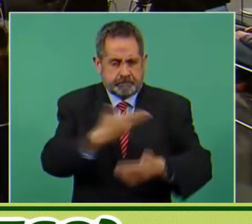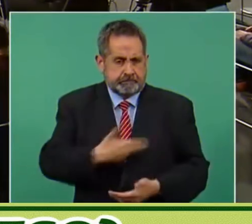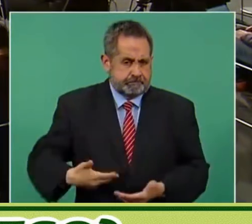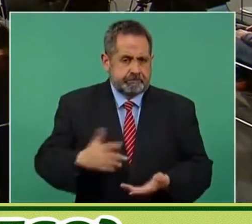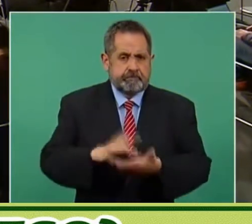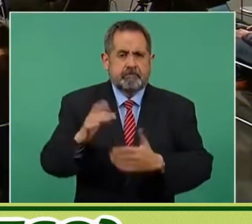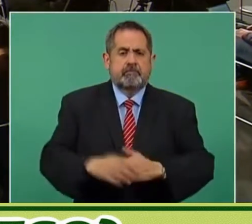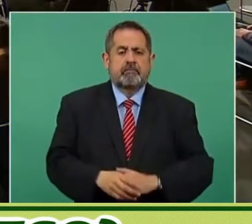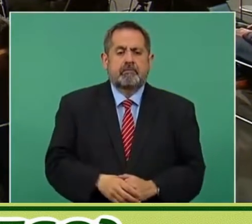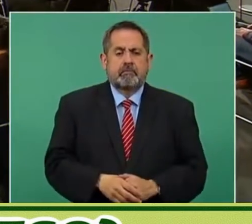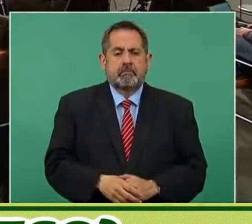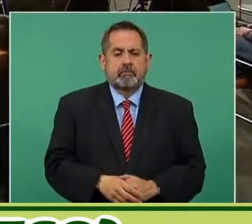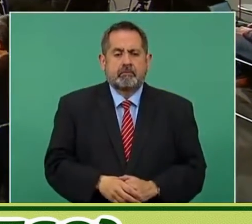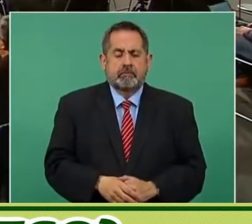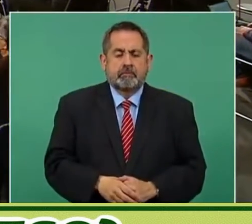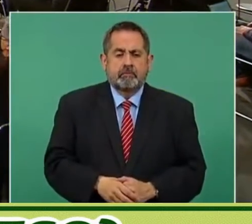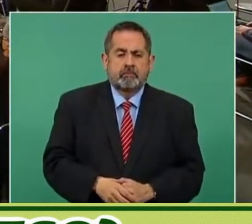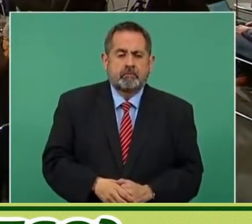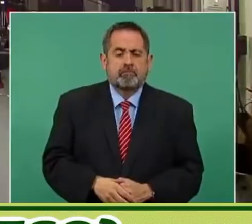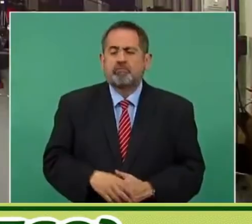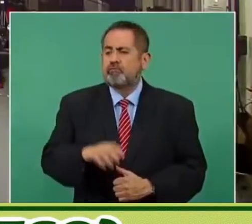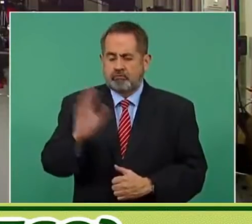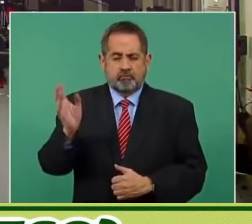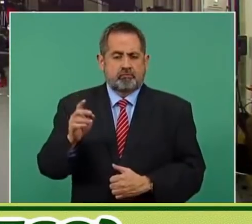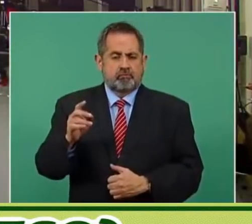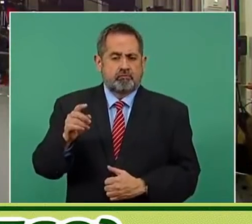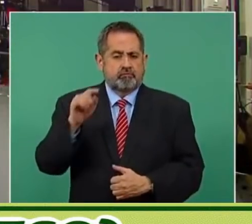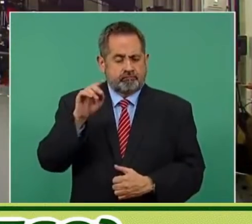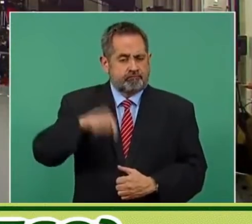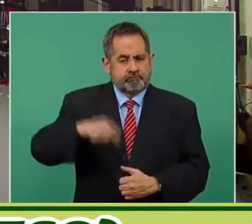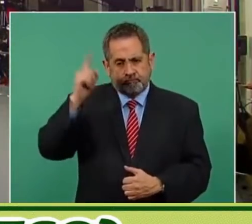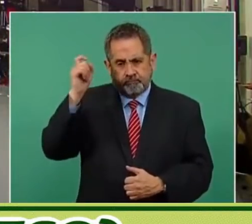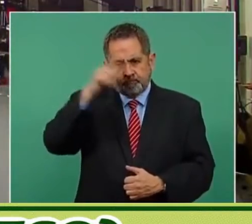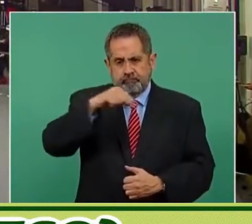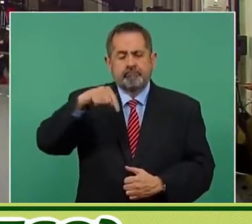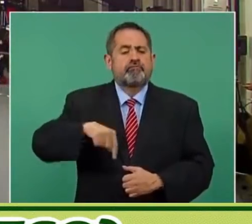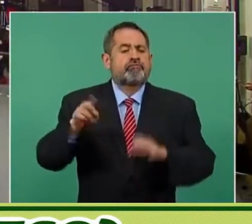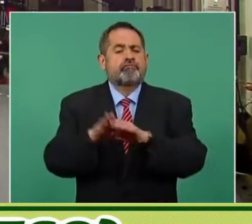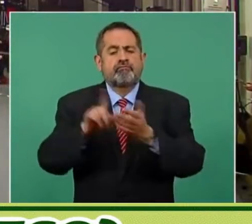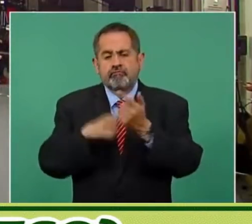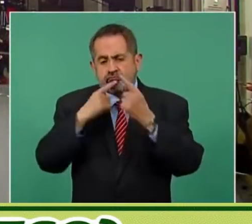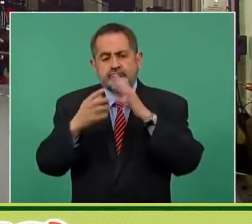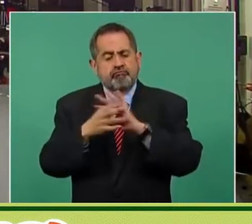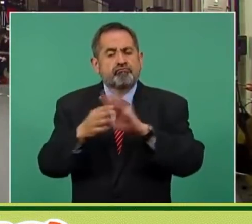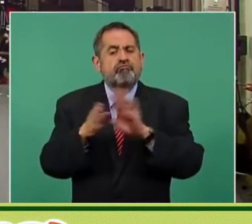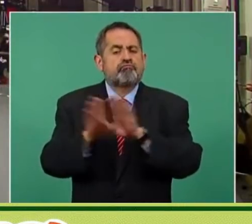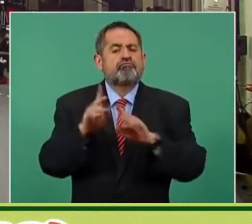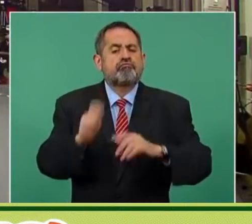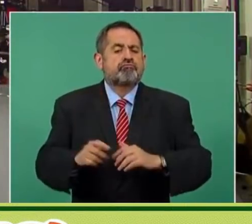Bueno, ya hemos hablado aquí de la situación difícil de las finanzas en